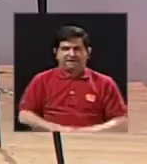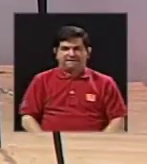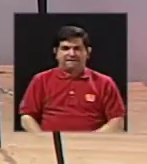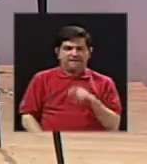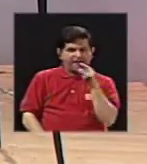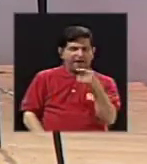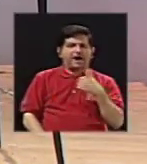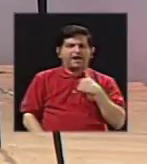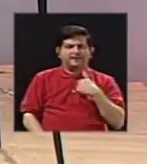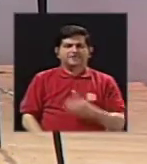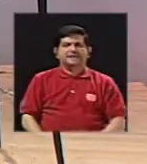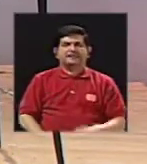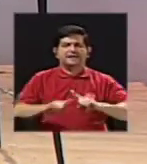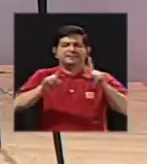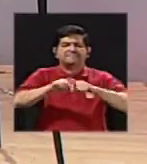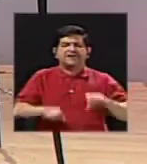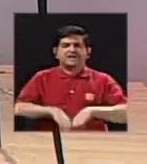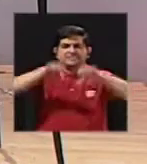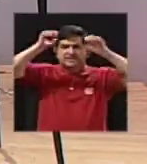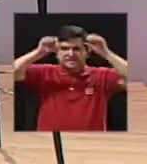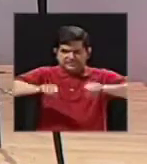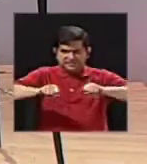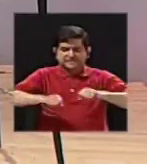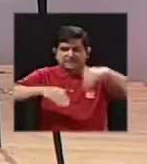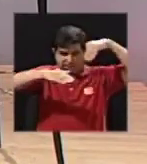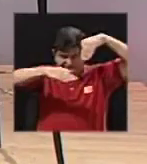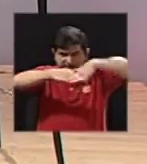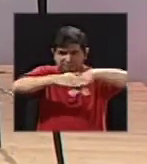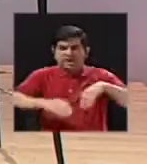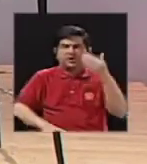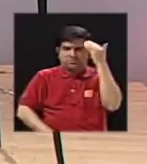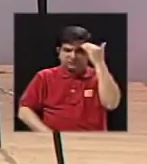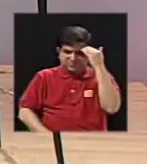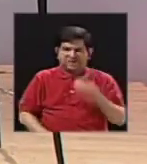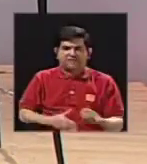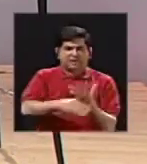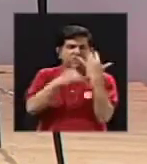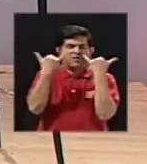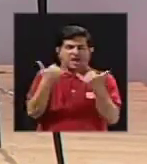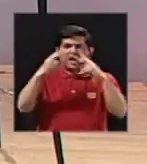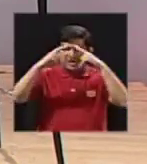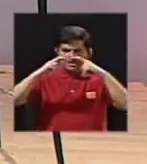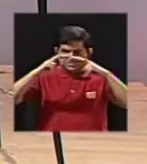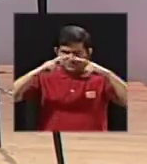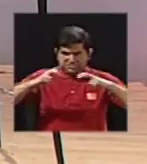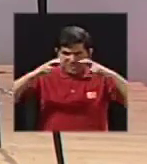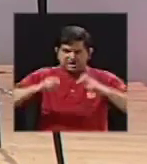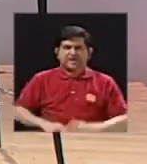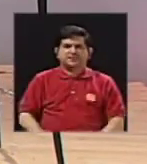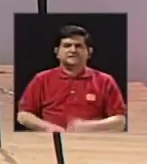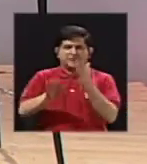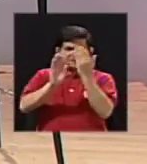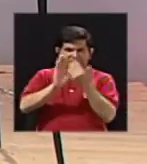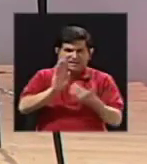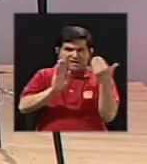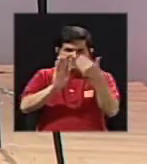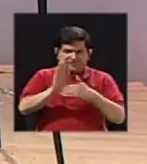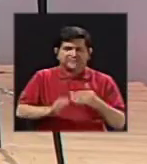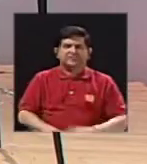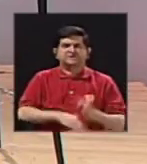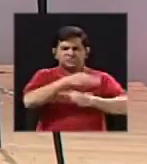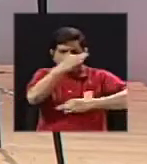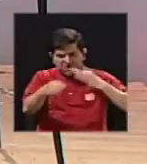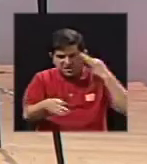serie de sistemas, ¿verdad?, que lo conocemos, pues, por los volcanes que se han visto erosionados a través del tiempo